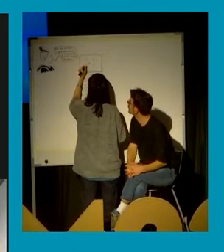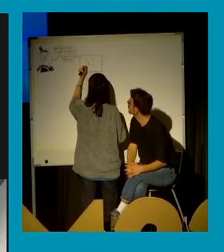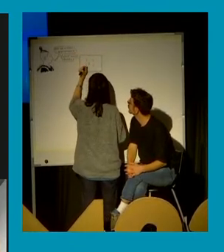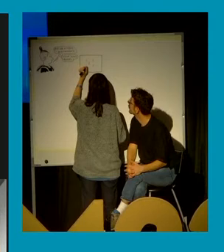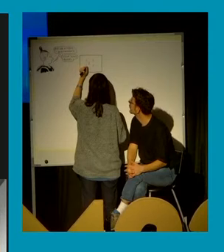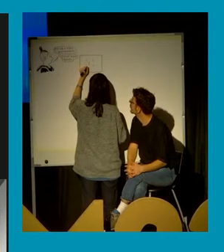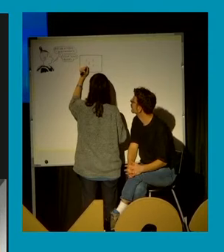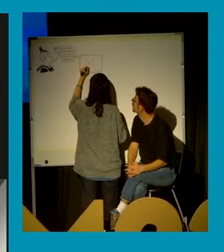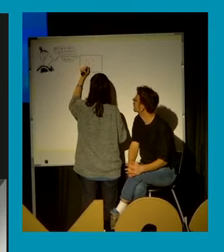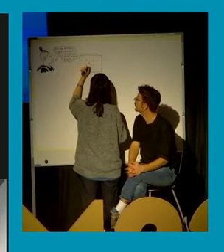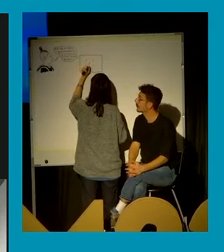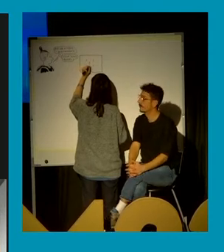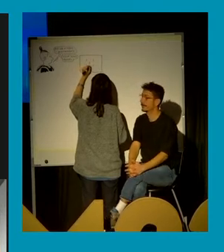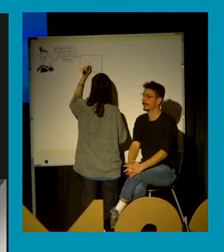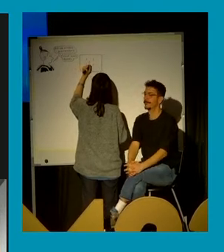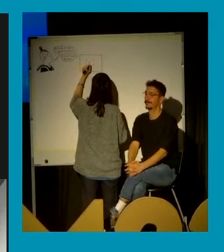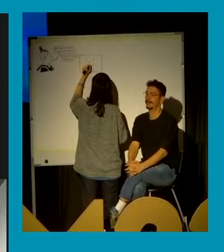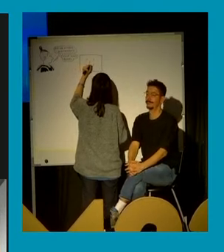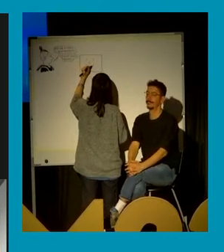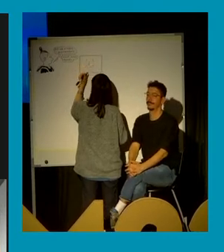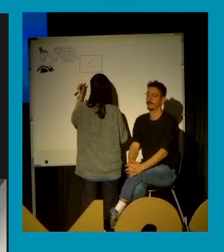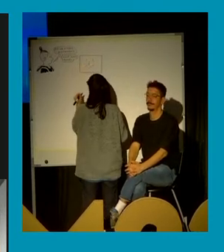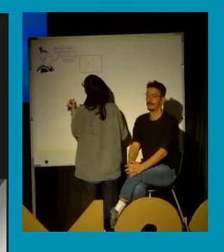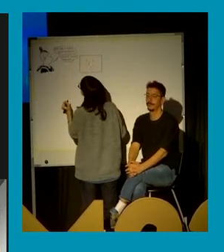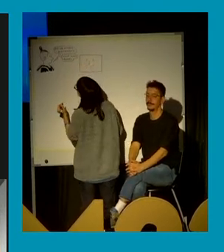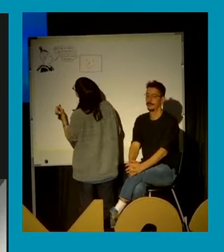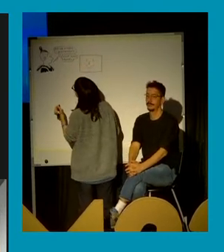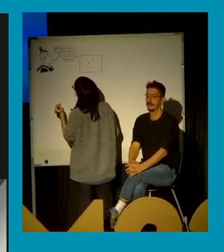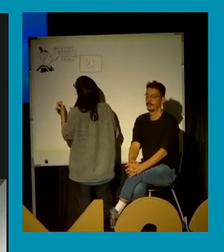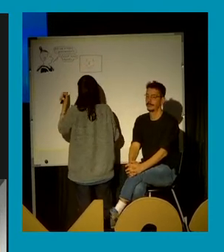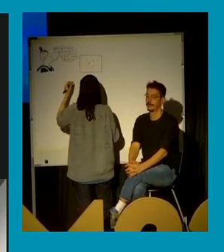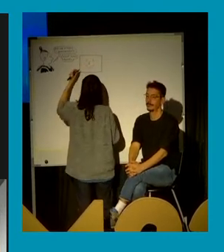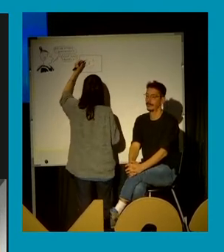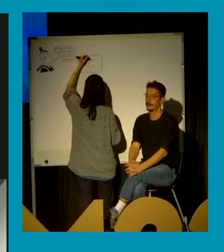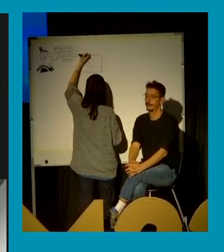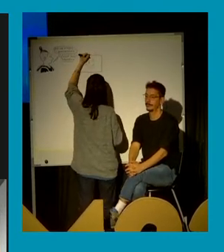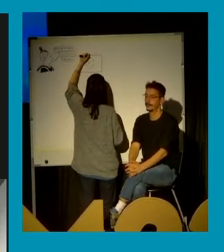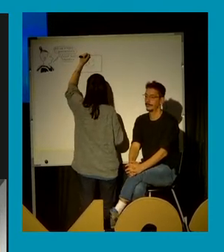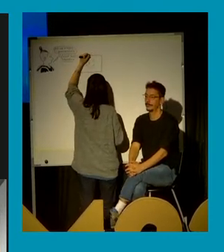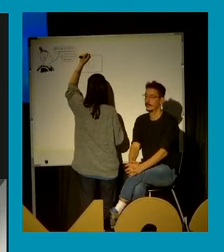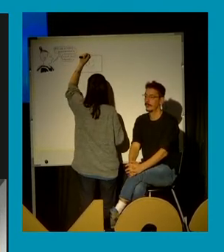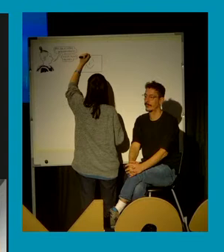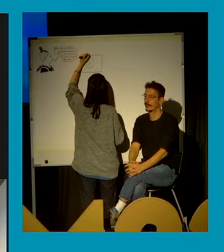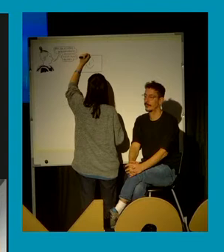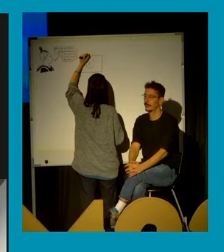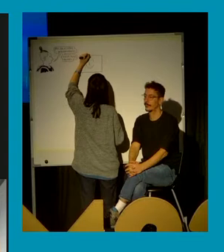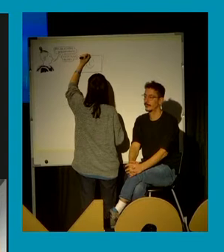Se'n sent? Sí? Jo tampoc no sento res a sala.